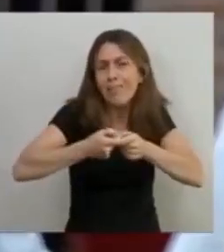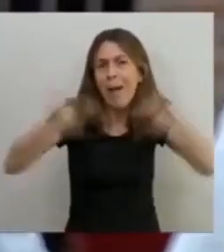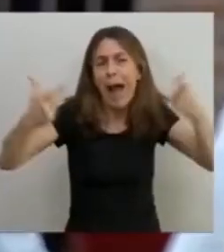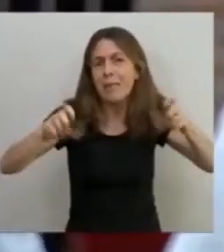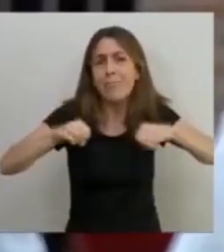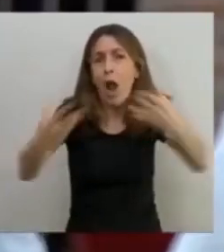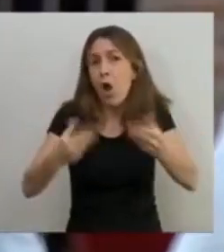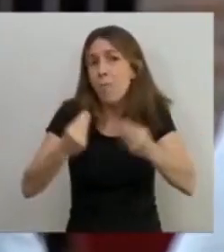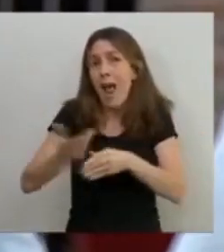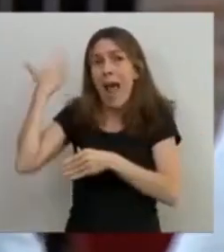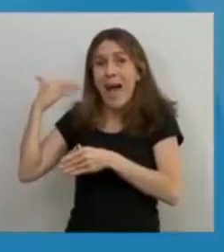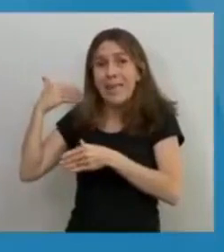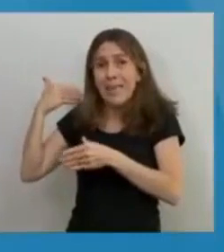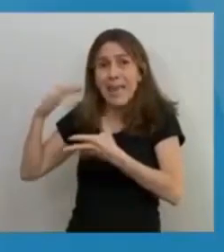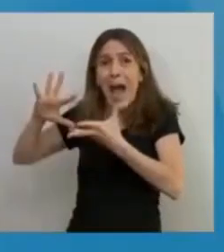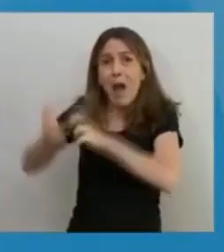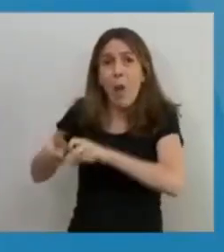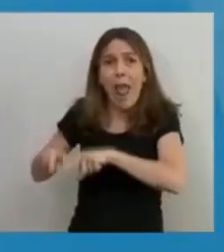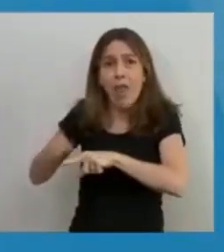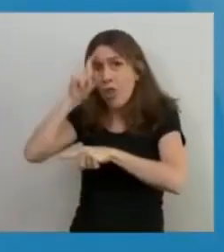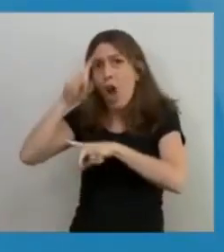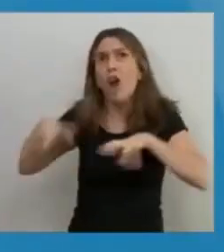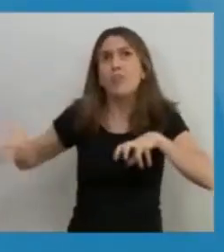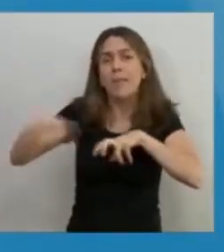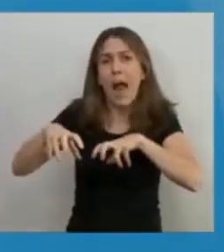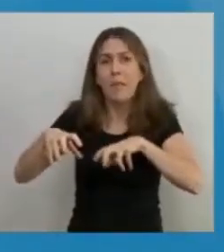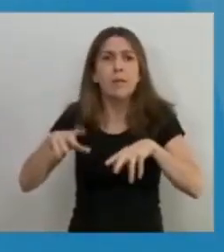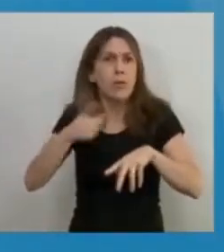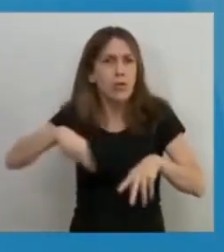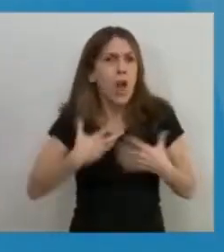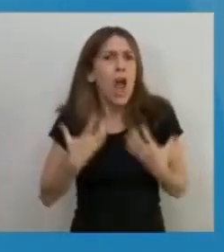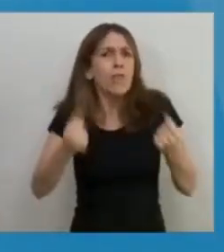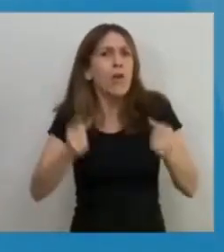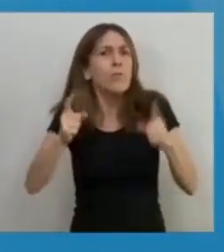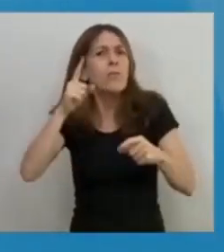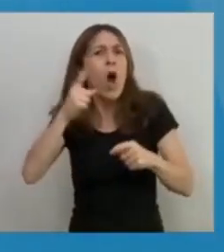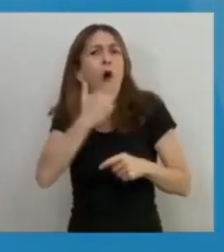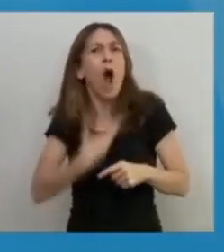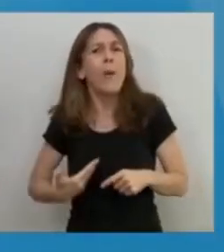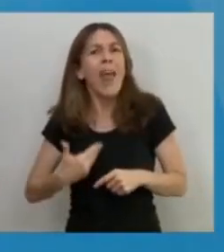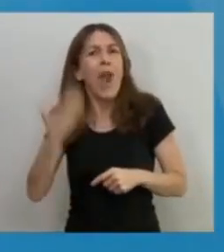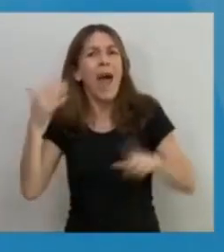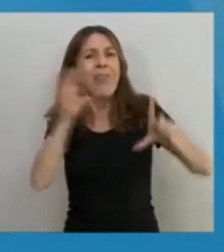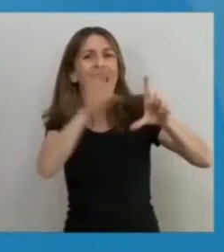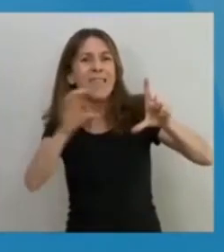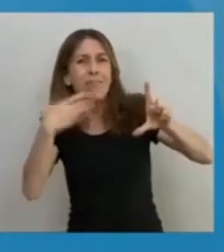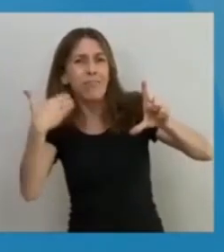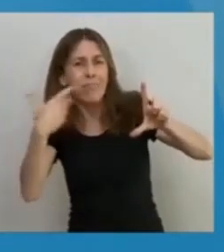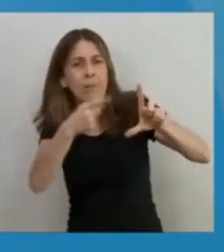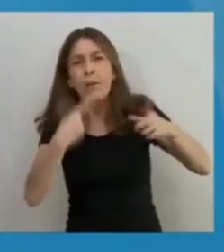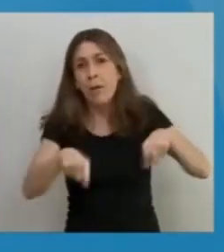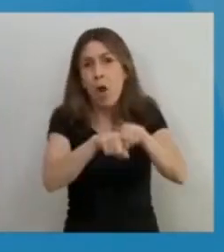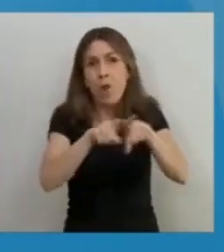Y pusimos todo el esfuerzo del que hablaron los gobernadores que me precedieron, de los que hablaron los